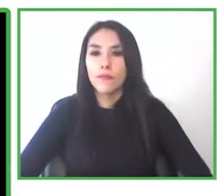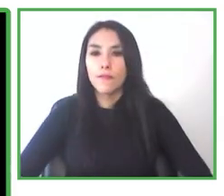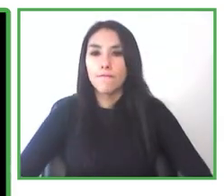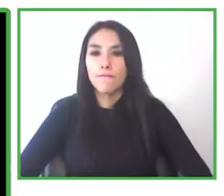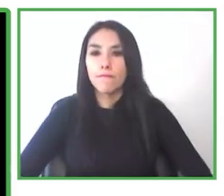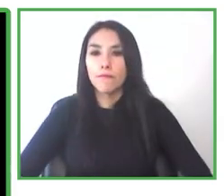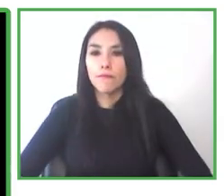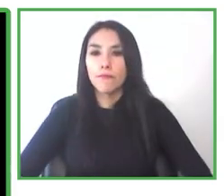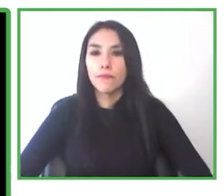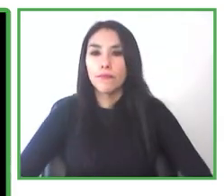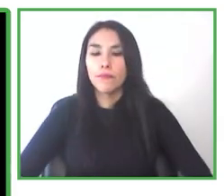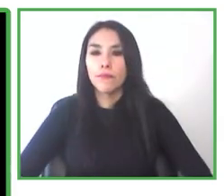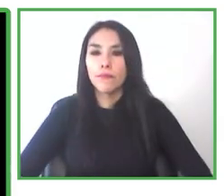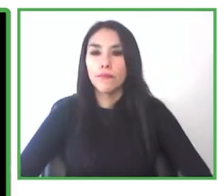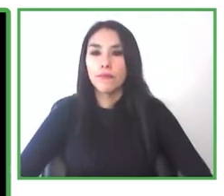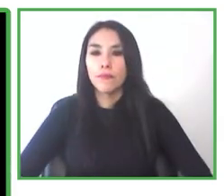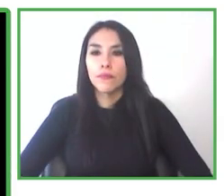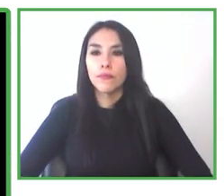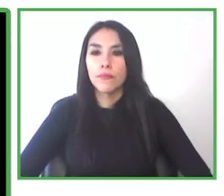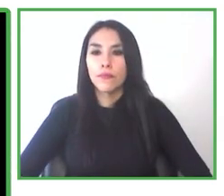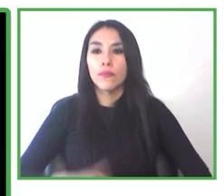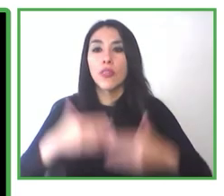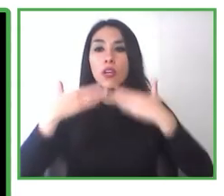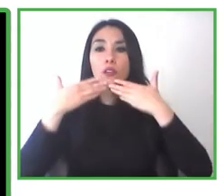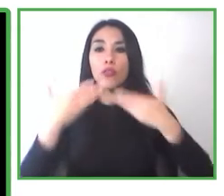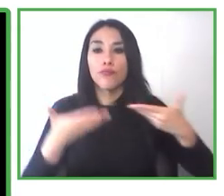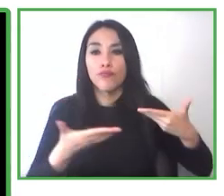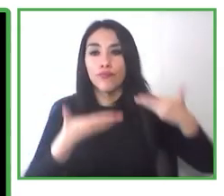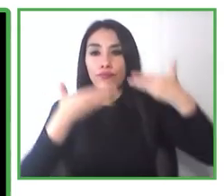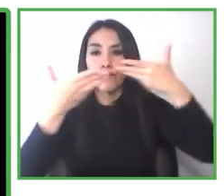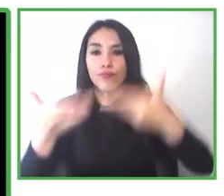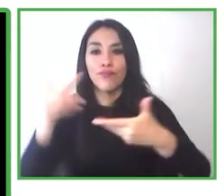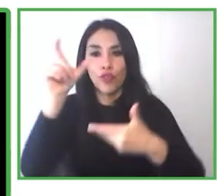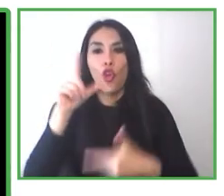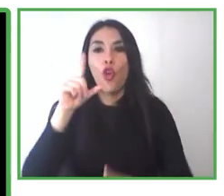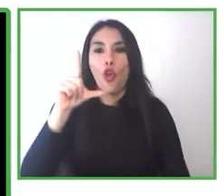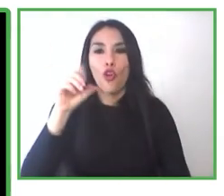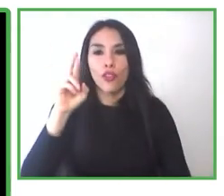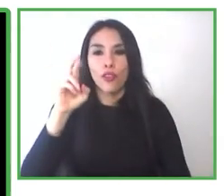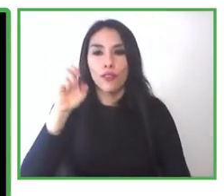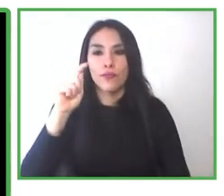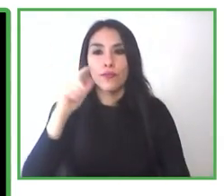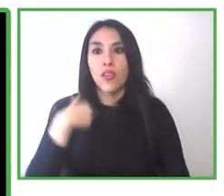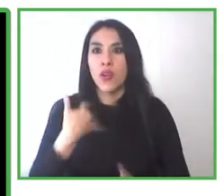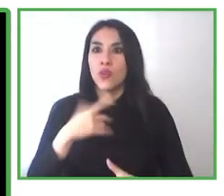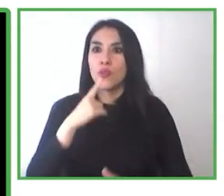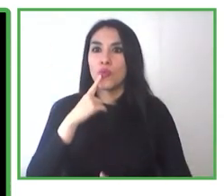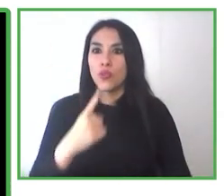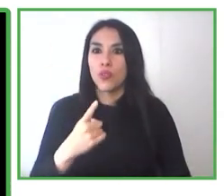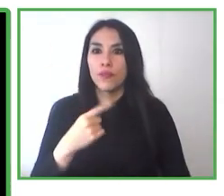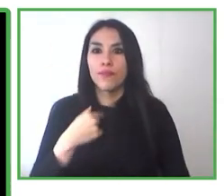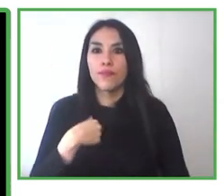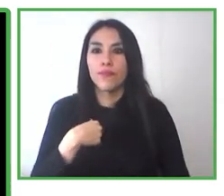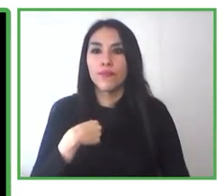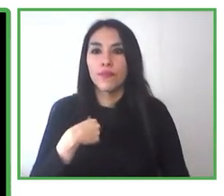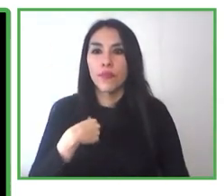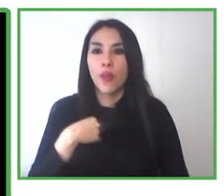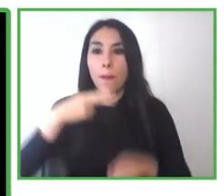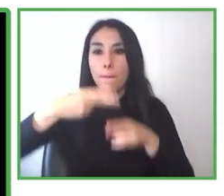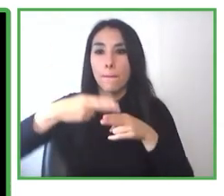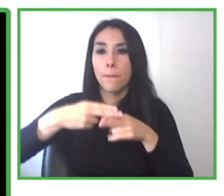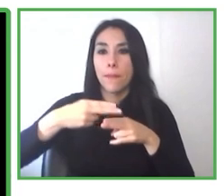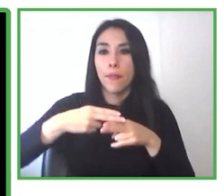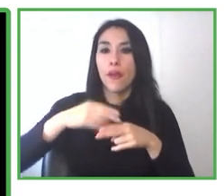Muchas gracias Loreto. Bueno, como tal comentaba ella, mi nombre es Cecilia, soy terapeuta ocupacional. Y yo les voy a comentar un poco